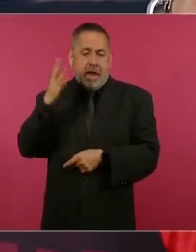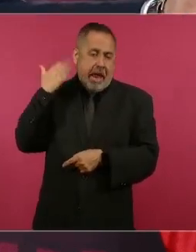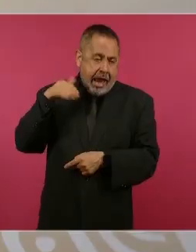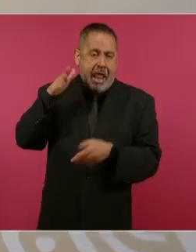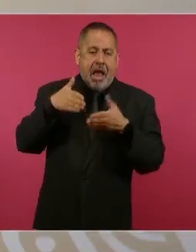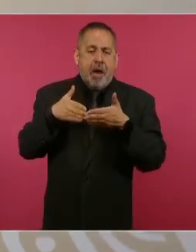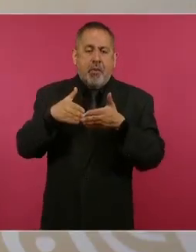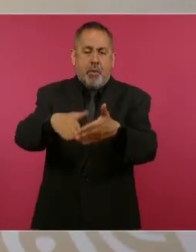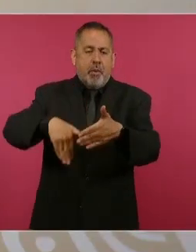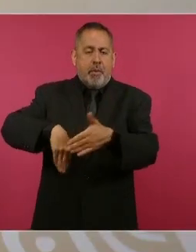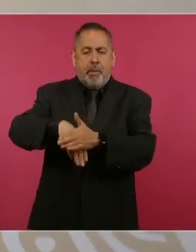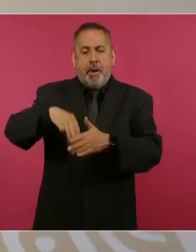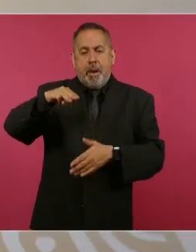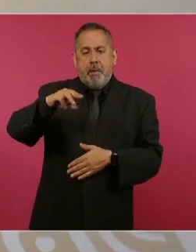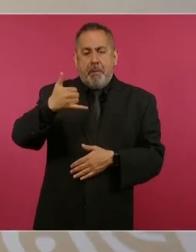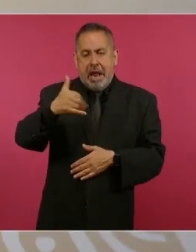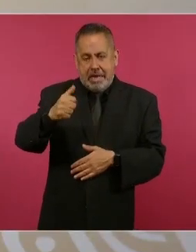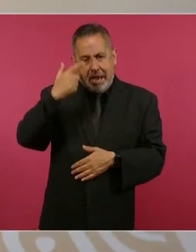maya.